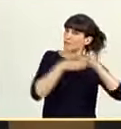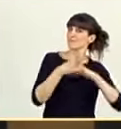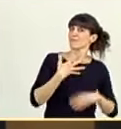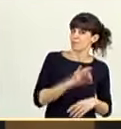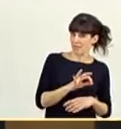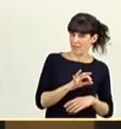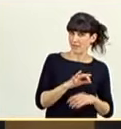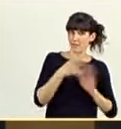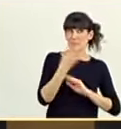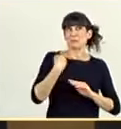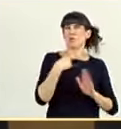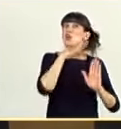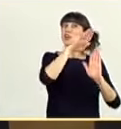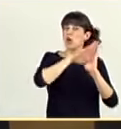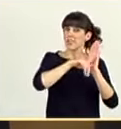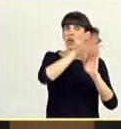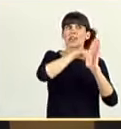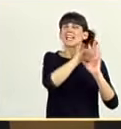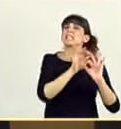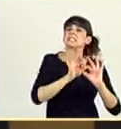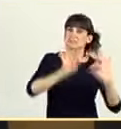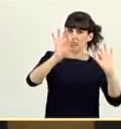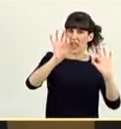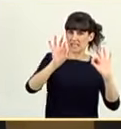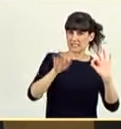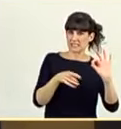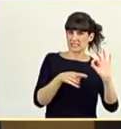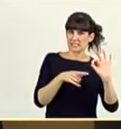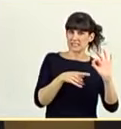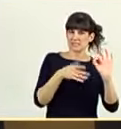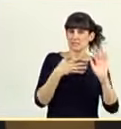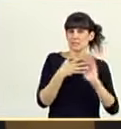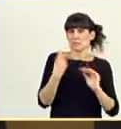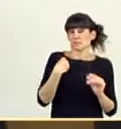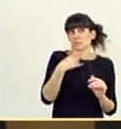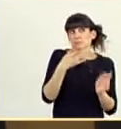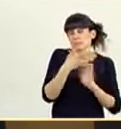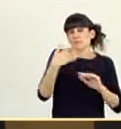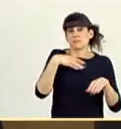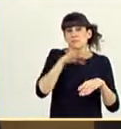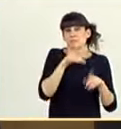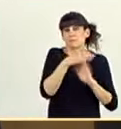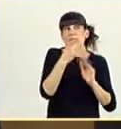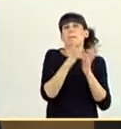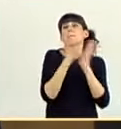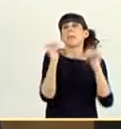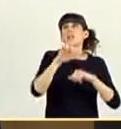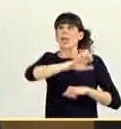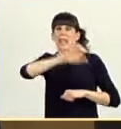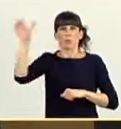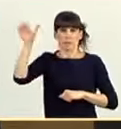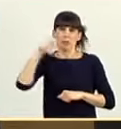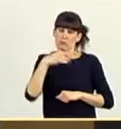entra dentro de las condiciones especiales que se entienden dentro del Pacto Europeo.